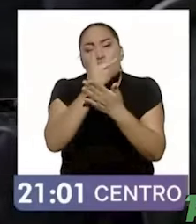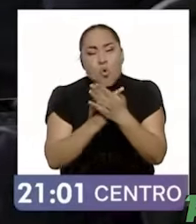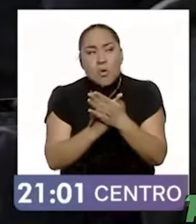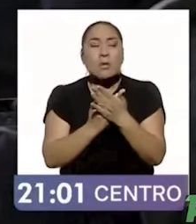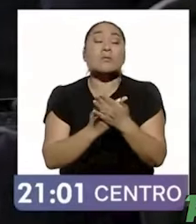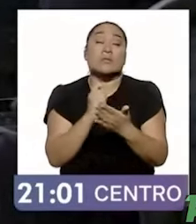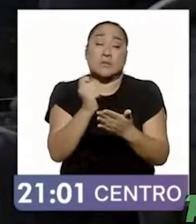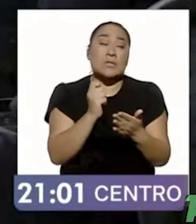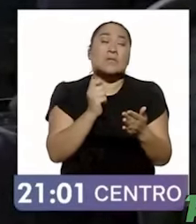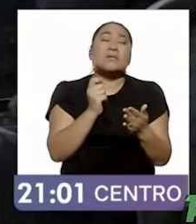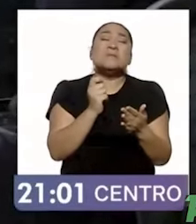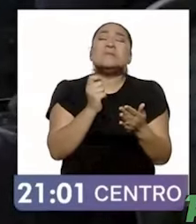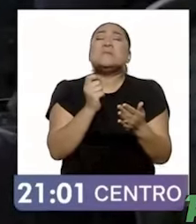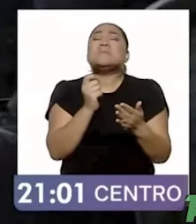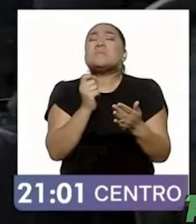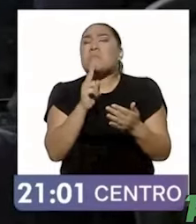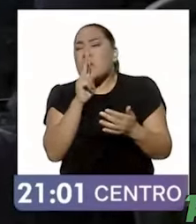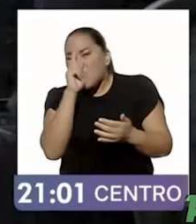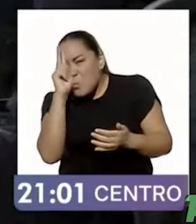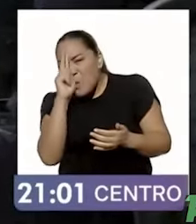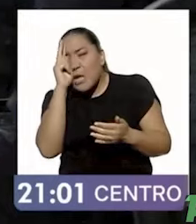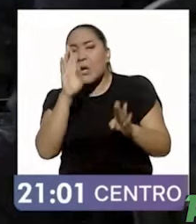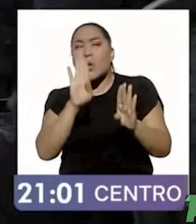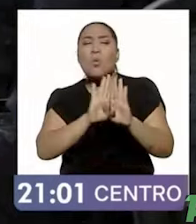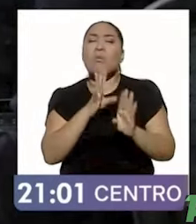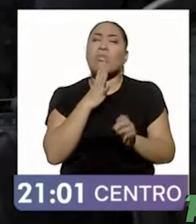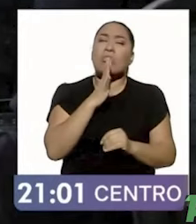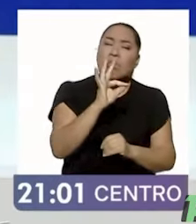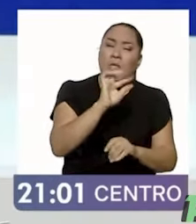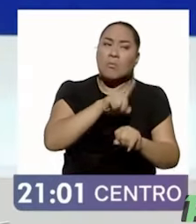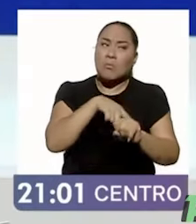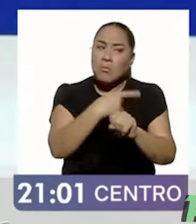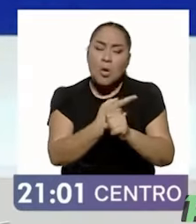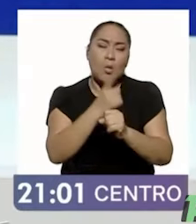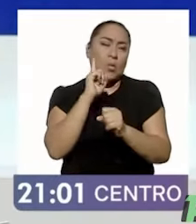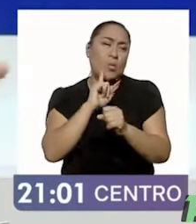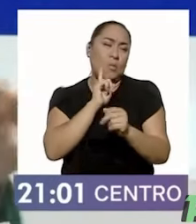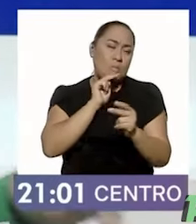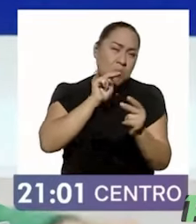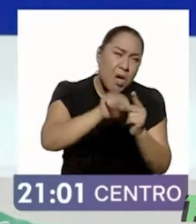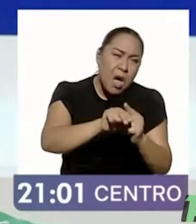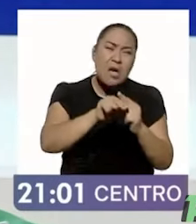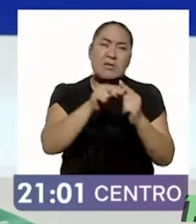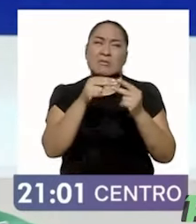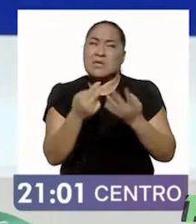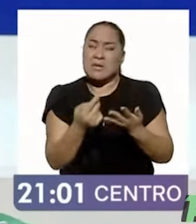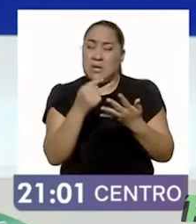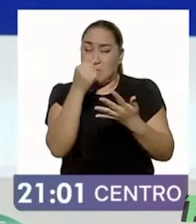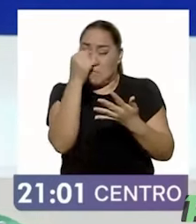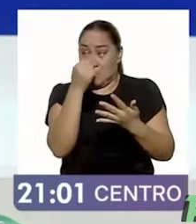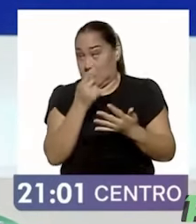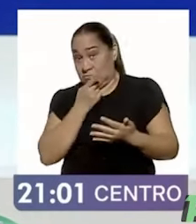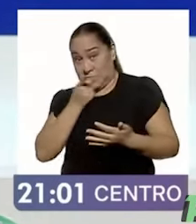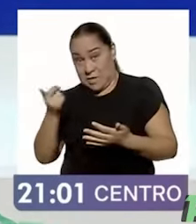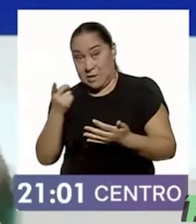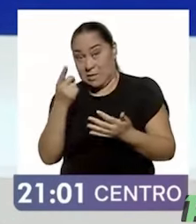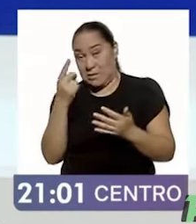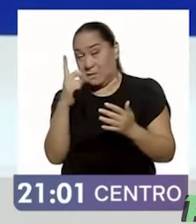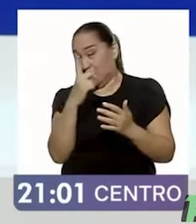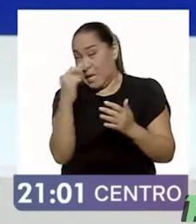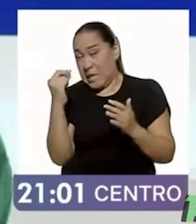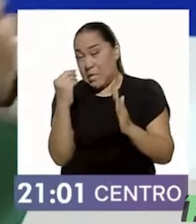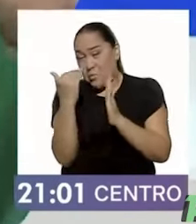violencias son los micromachismos, la discriminación, la violación, el feminicidio. En sus 100 puntos hay medidas